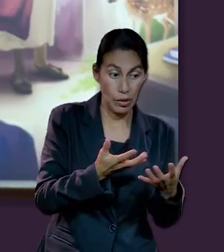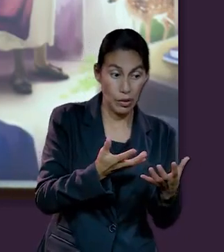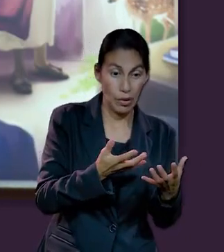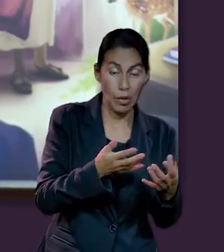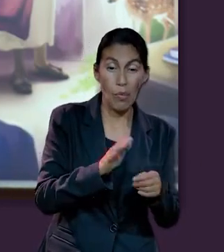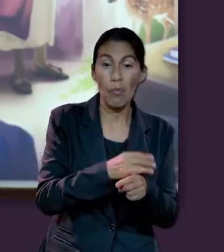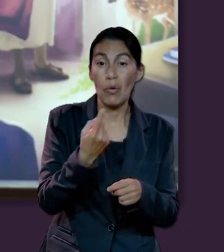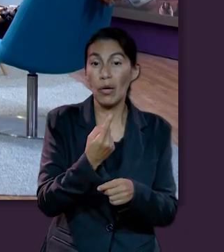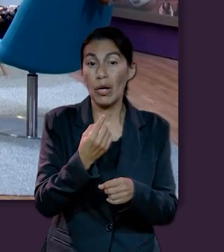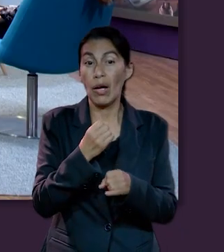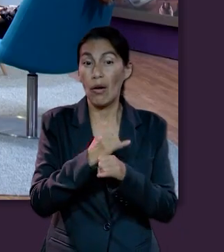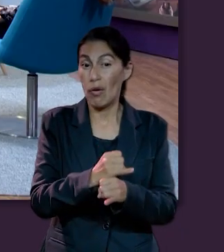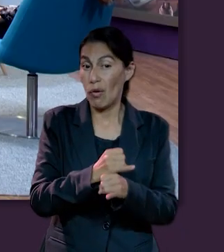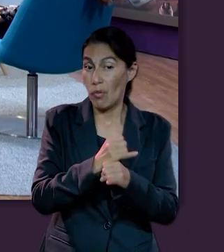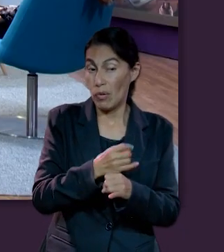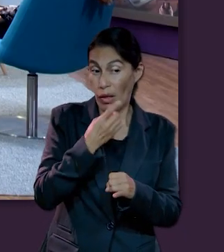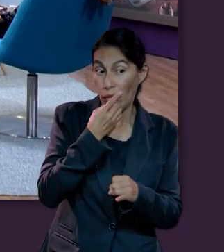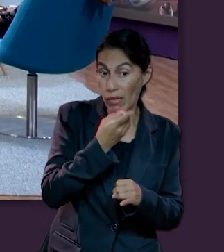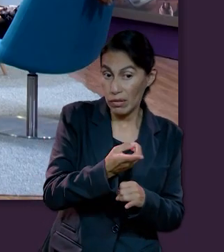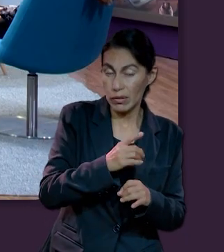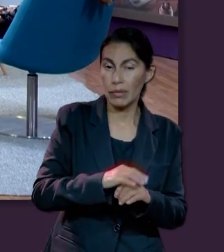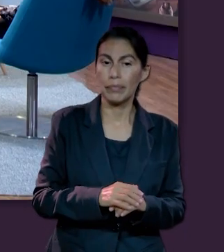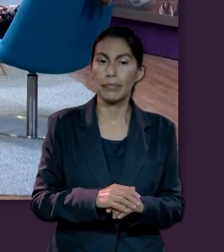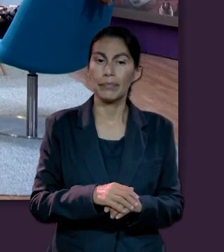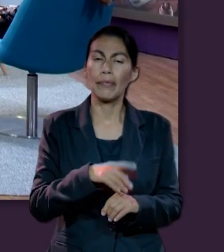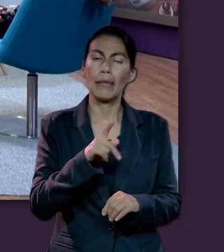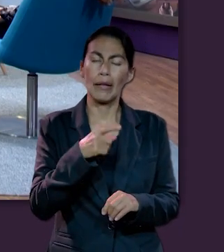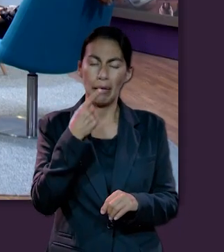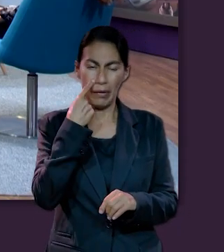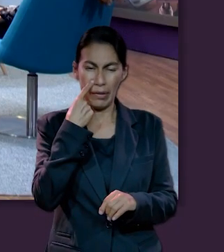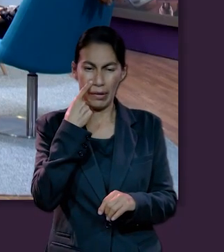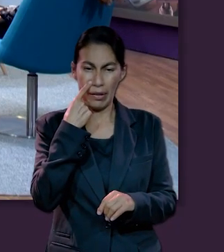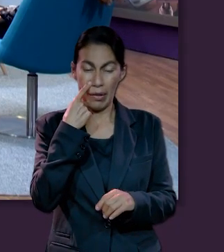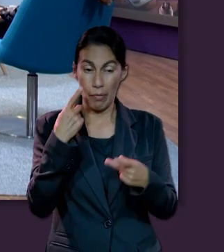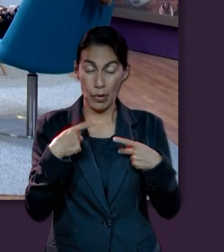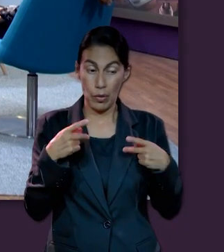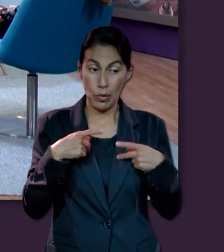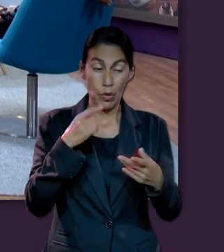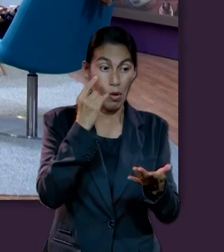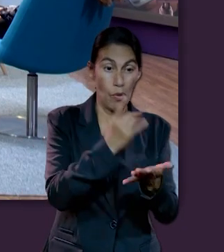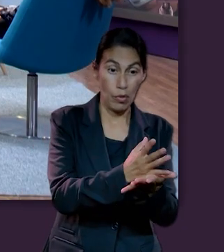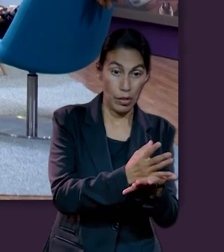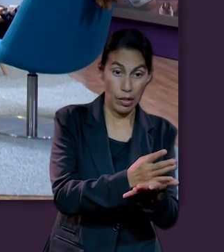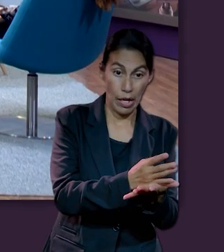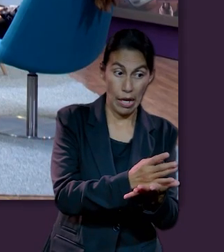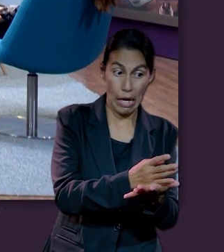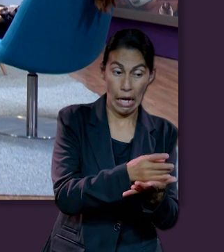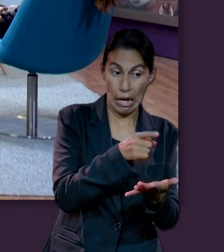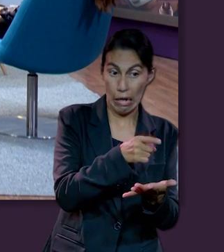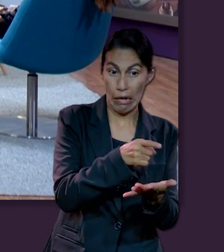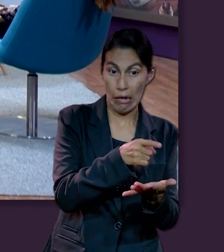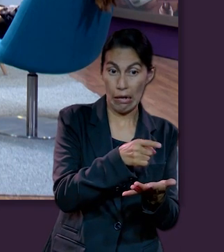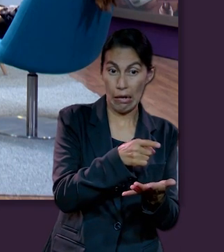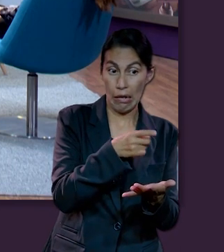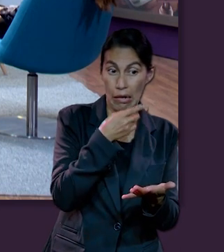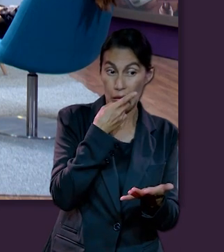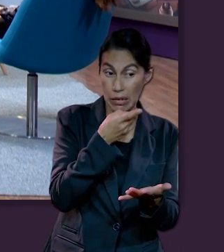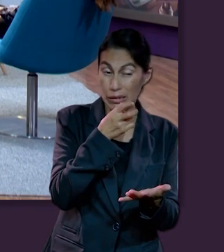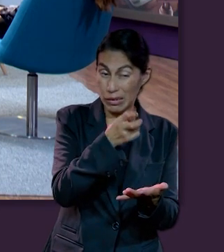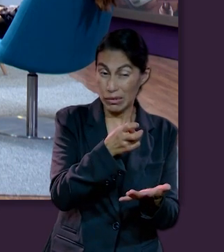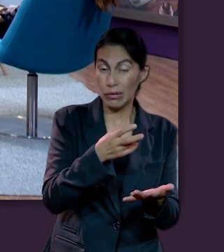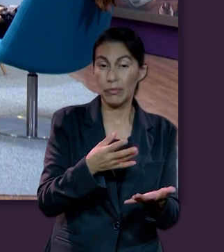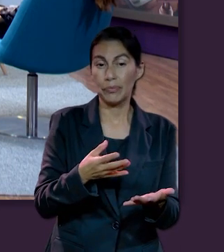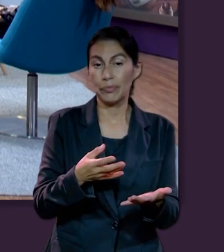doctrina solo por lo que Job dice, pero vamos a ver que no es el único personaje de la Biblia